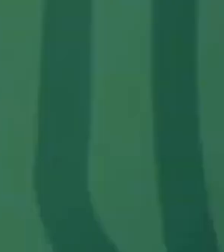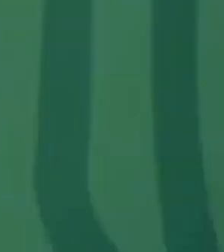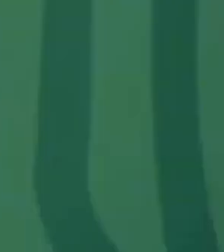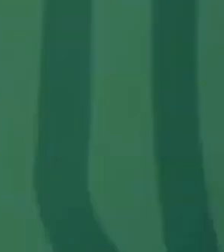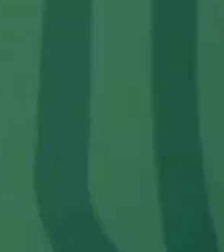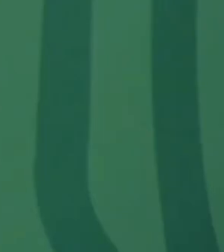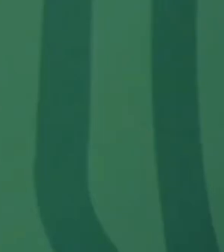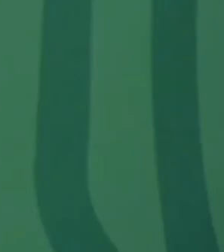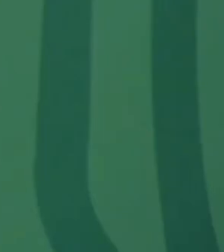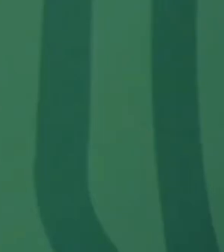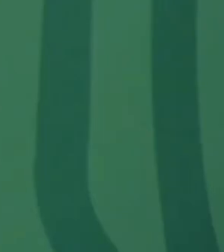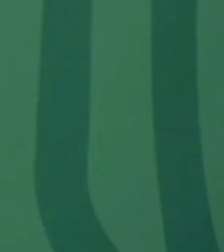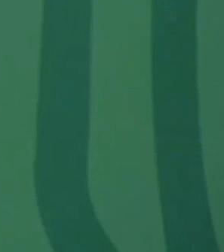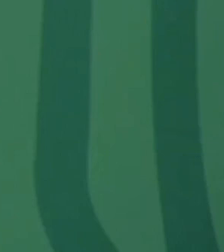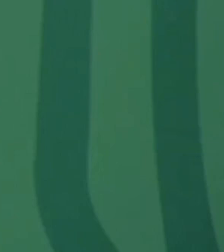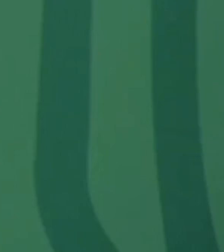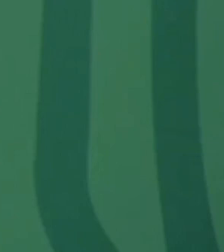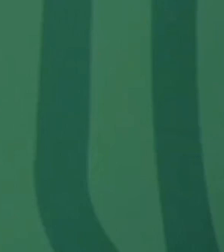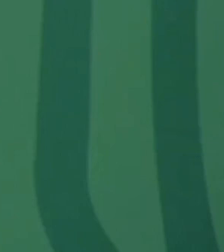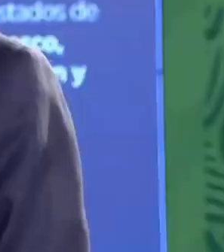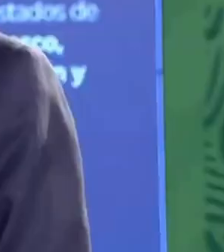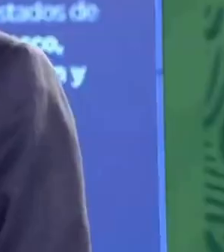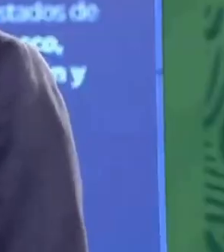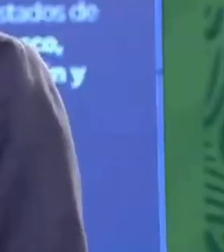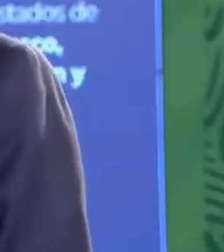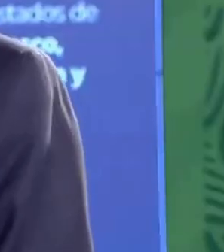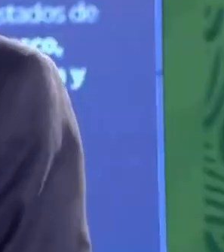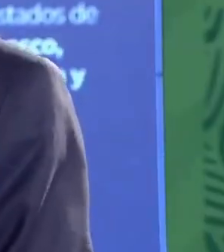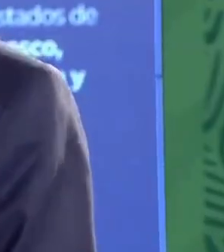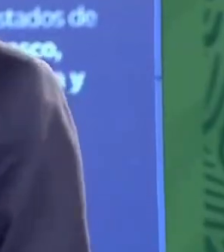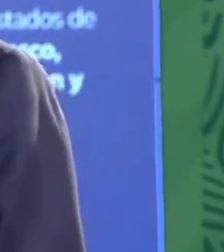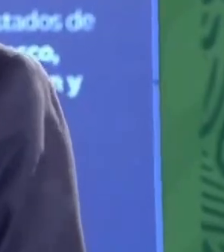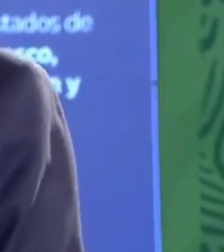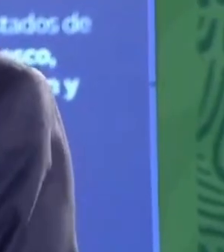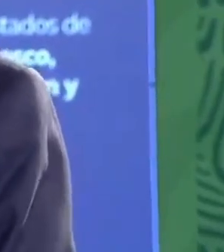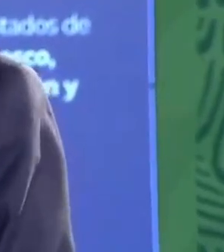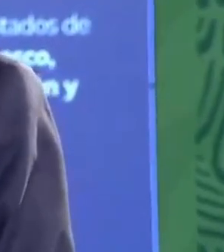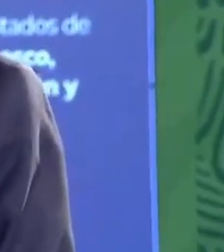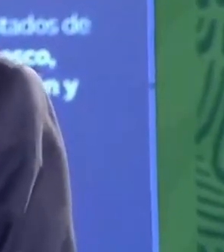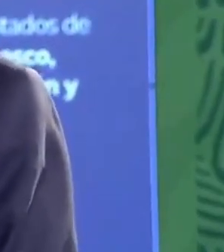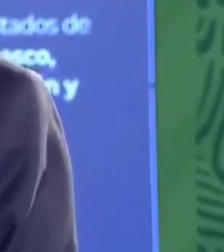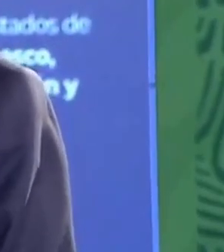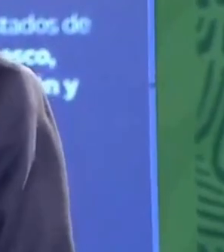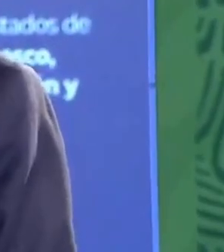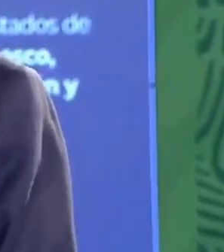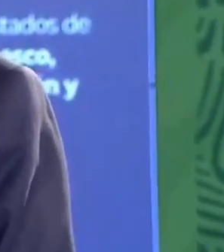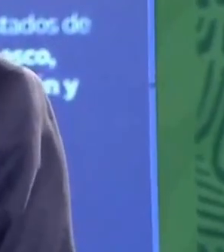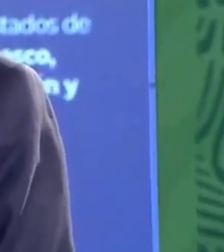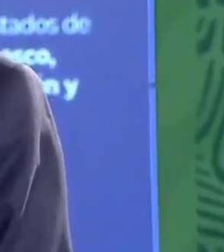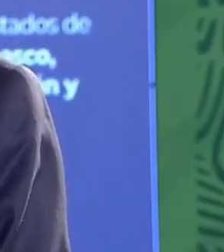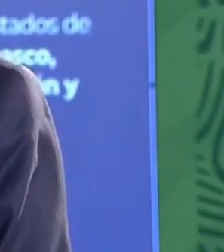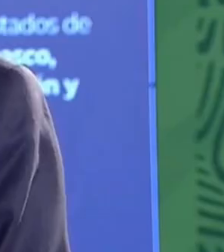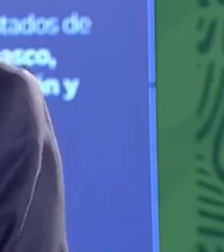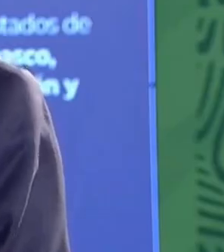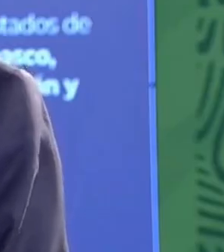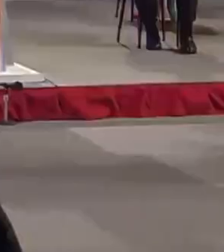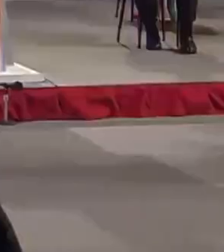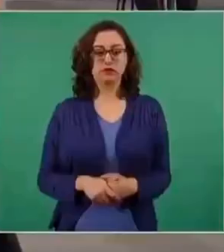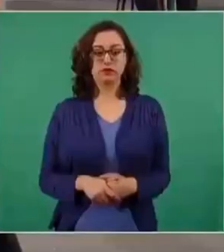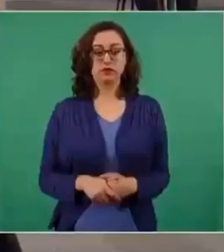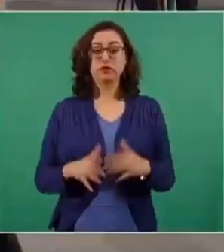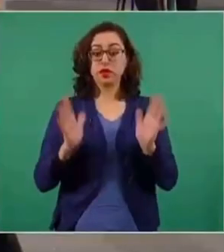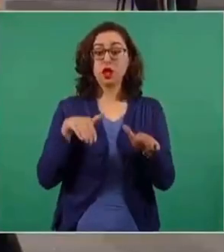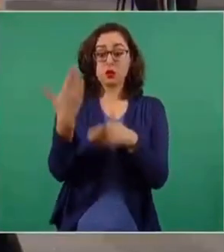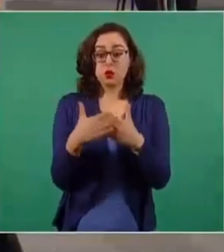Nada y lo más pronto posible, que empiece a funcionar la línea, reparar lo que se tenga que